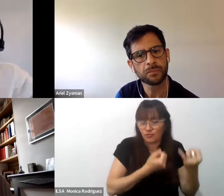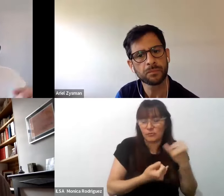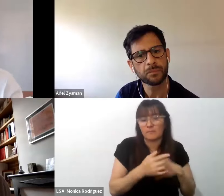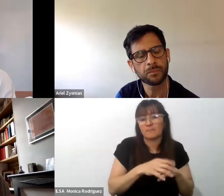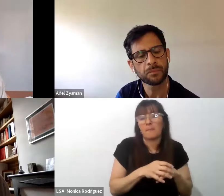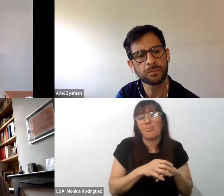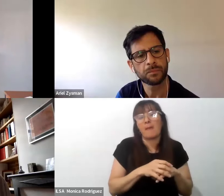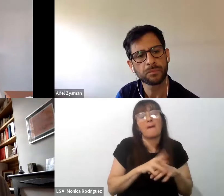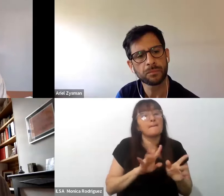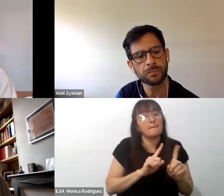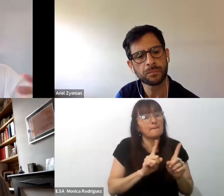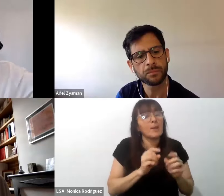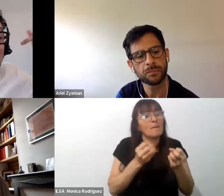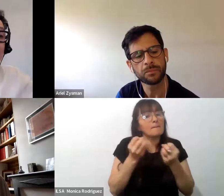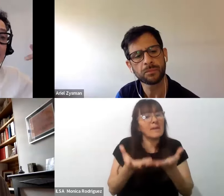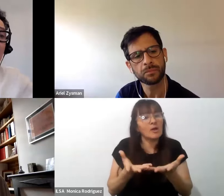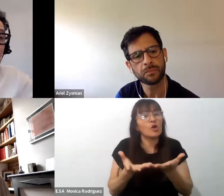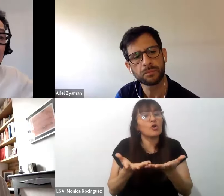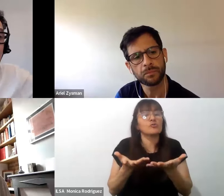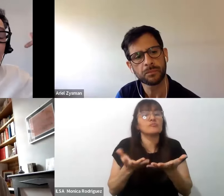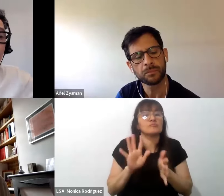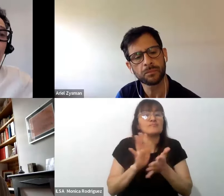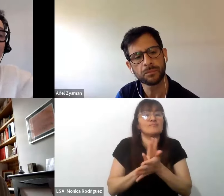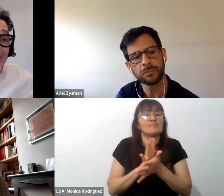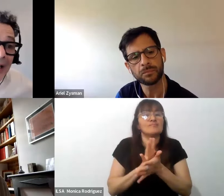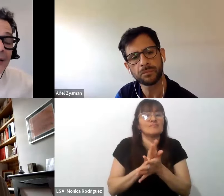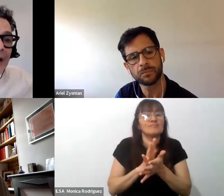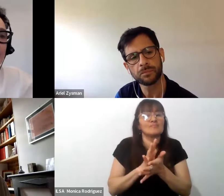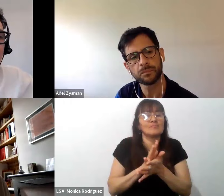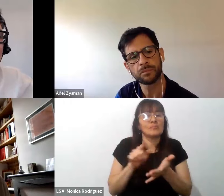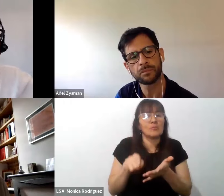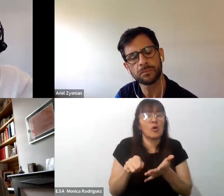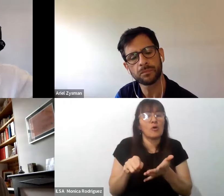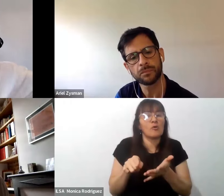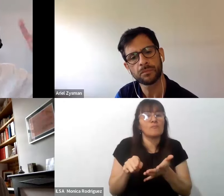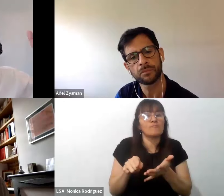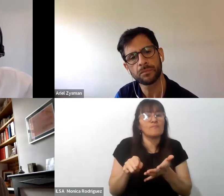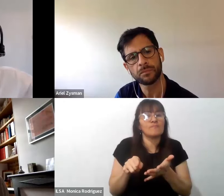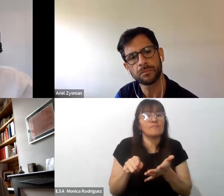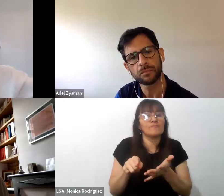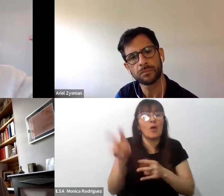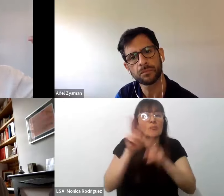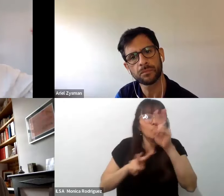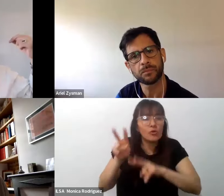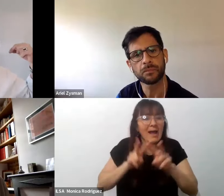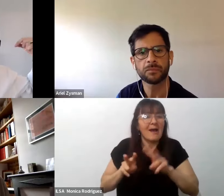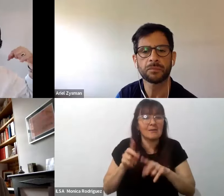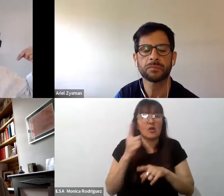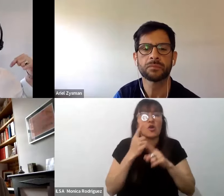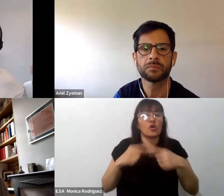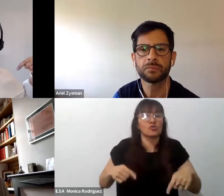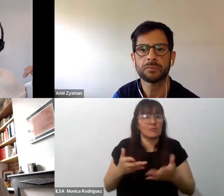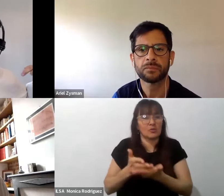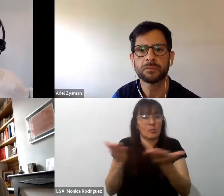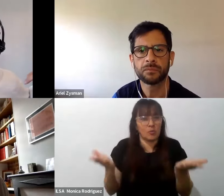bien una posición que permita al mismo tiempo crear saberes públicos acerca de